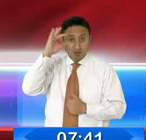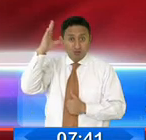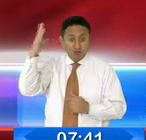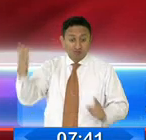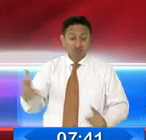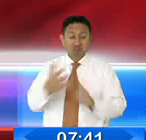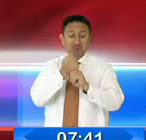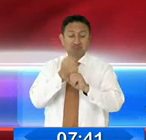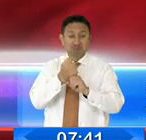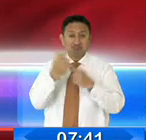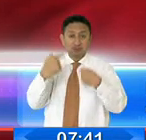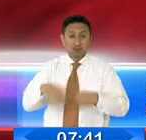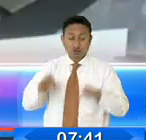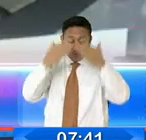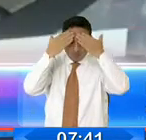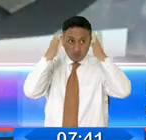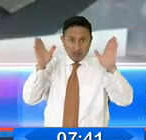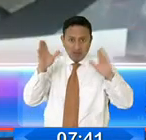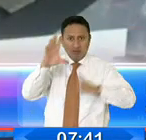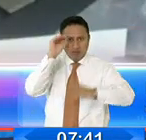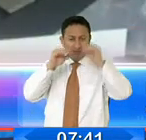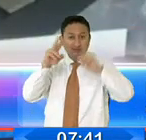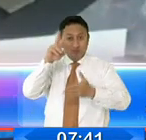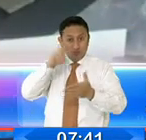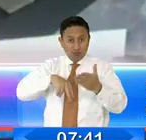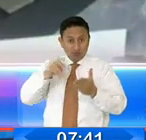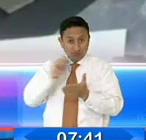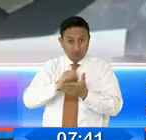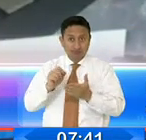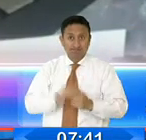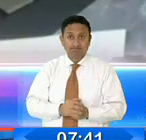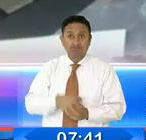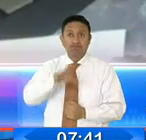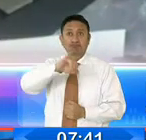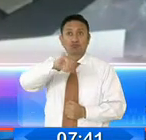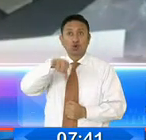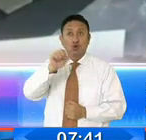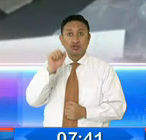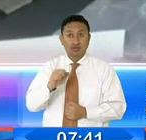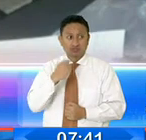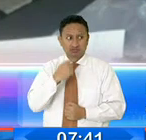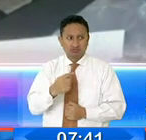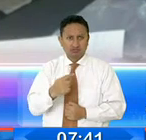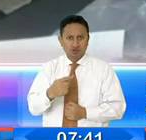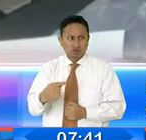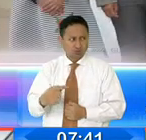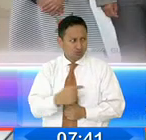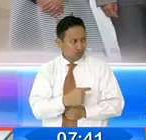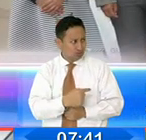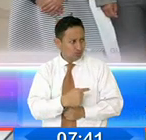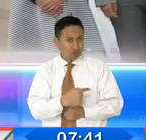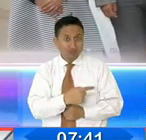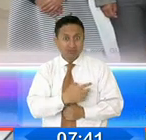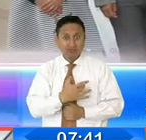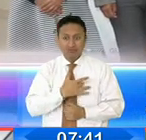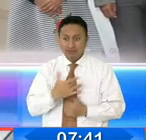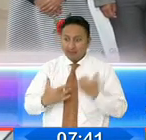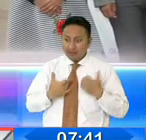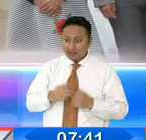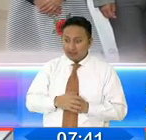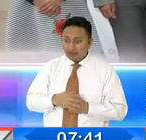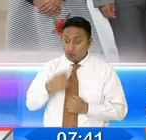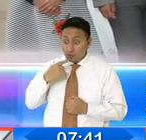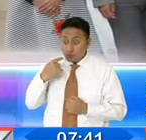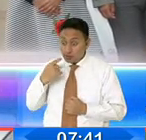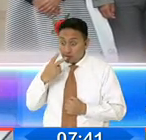salir del analfabetismo. José Altamirano, quien fue su docente, destacó la emoción y gigantesca sonrisa que mostraba Baltasar